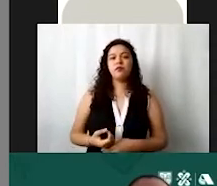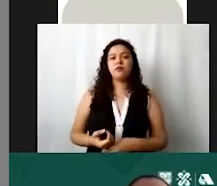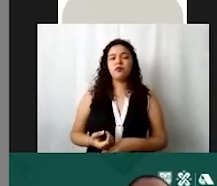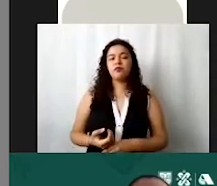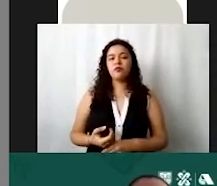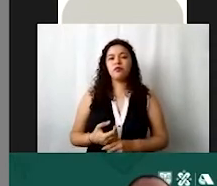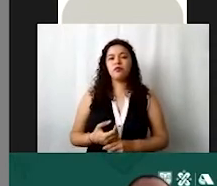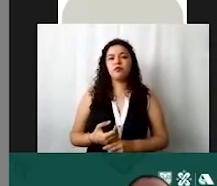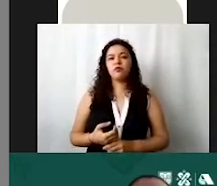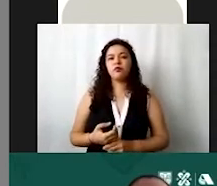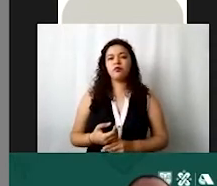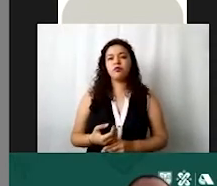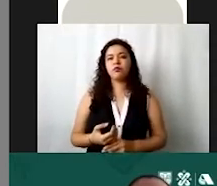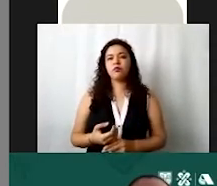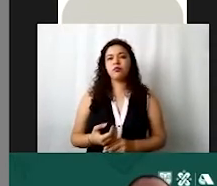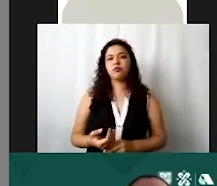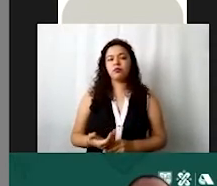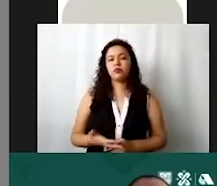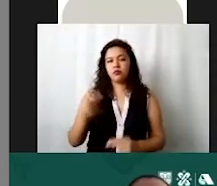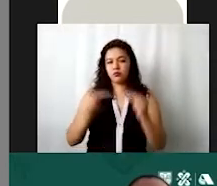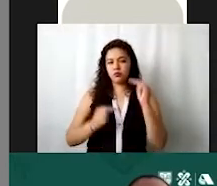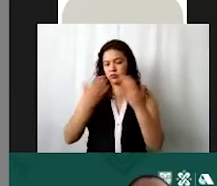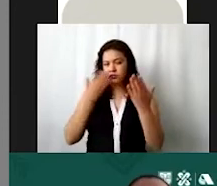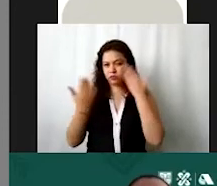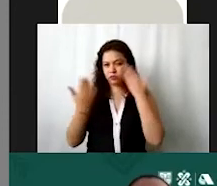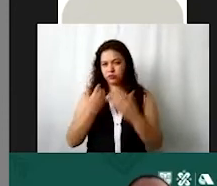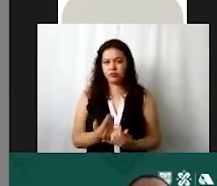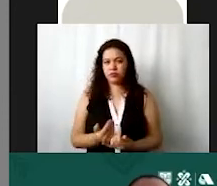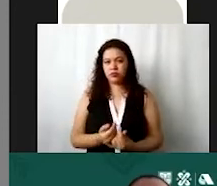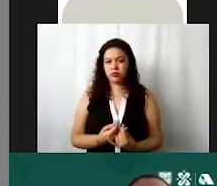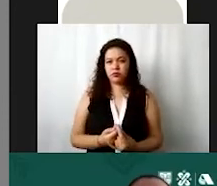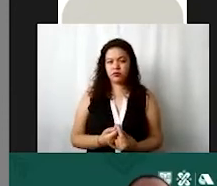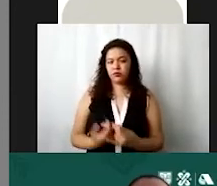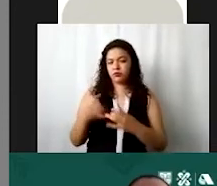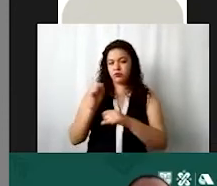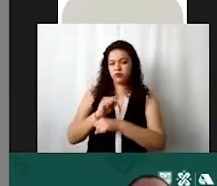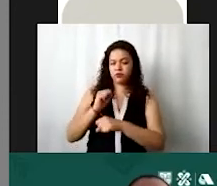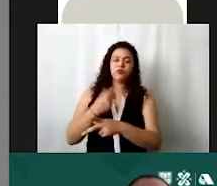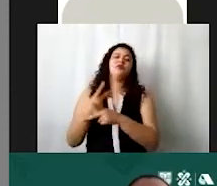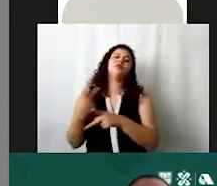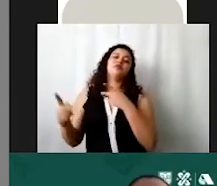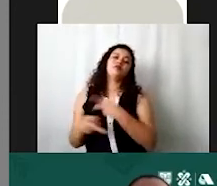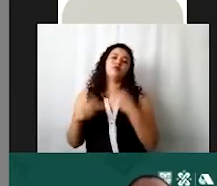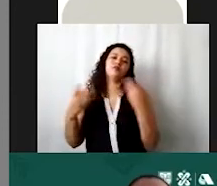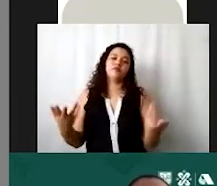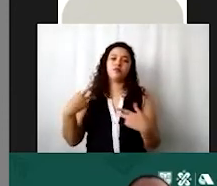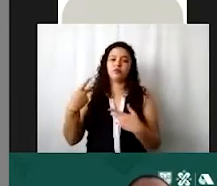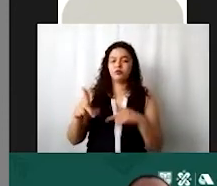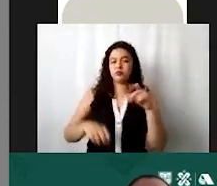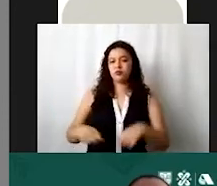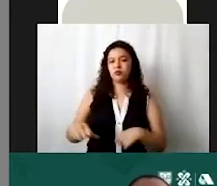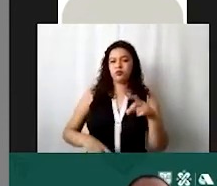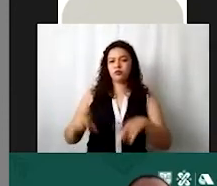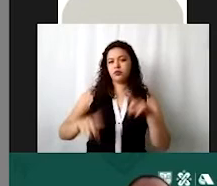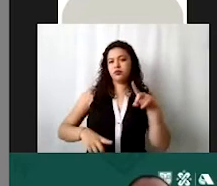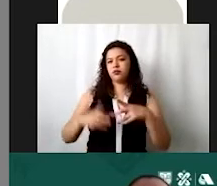producto escolaridad escolaridad ya ustedes le van a poner o sea secundaria bachillerato o dependiendo el tipo de actividad en los que